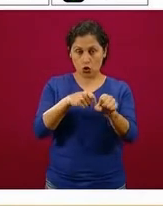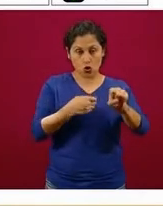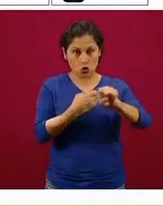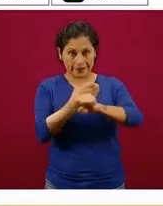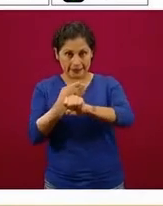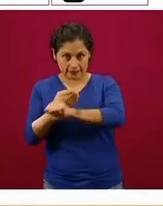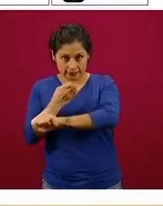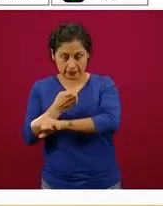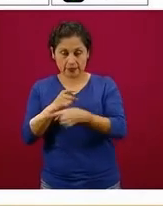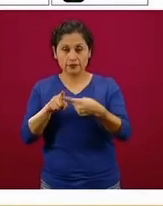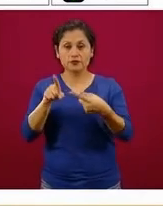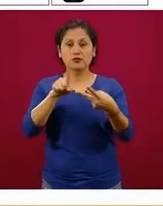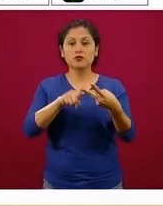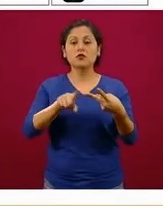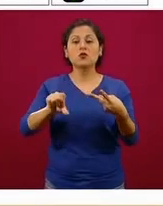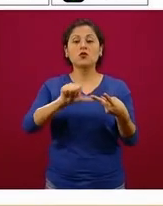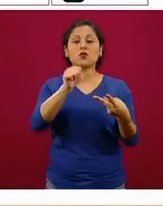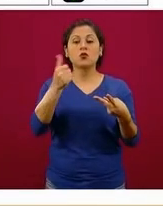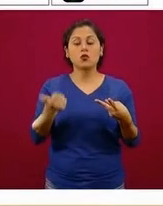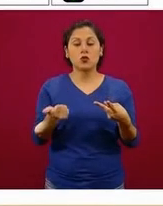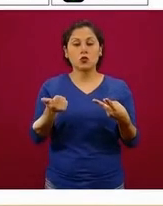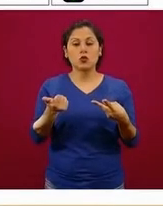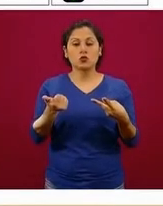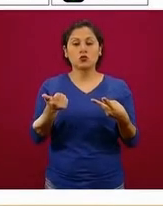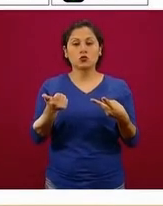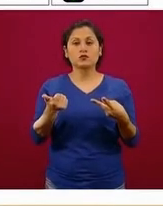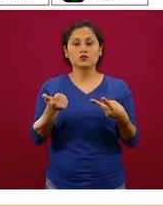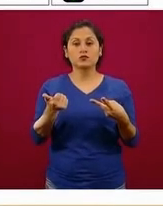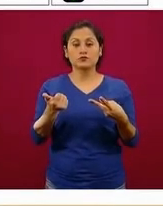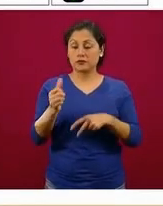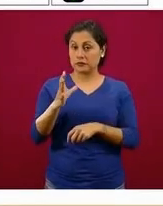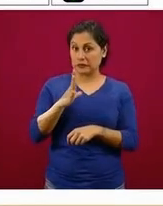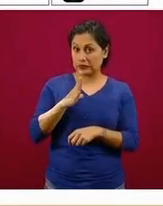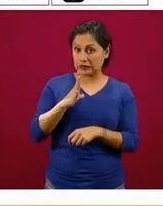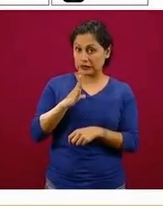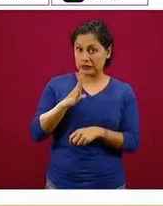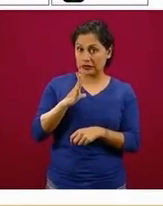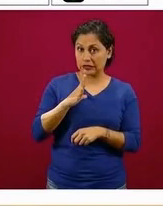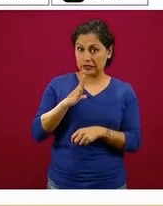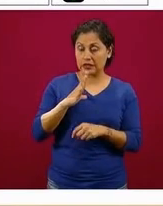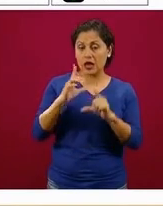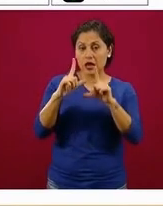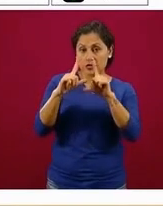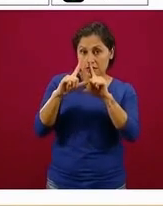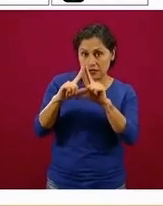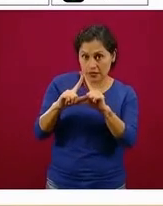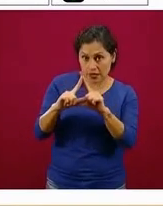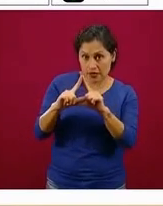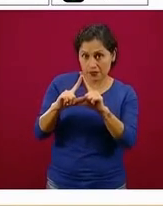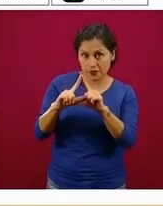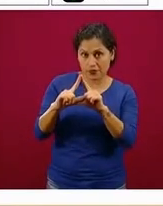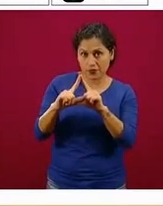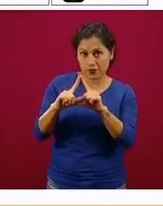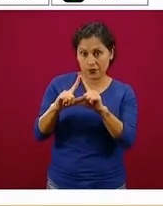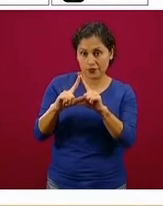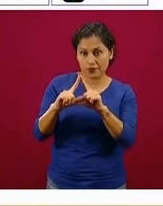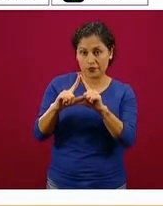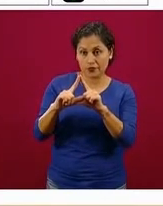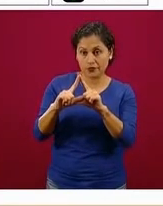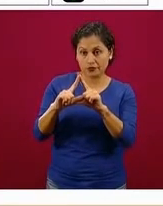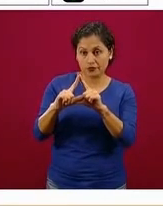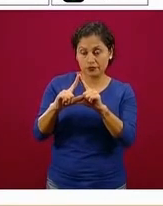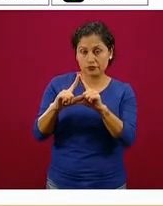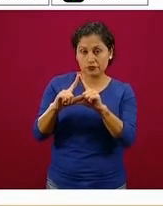federativa y el otro es la existencia de un triángulo hacia arriba